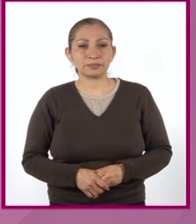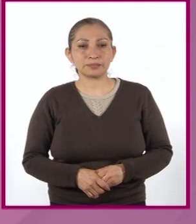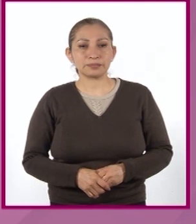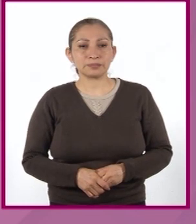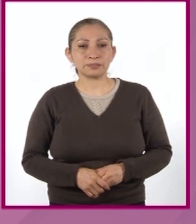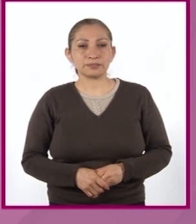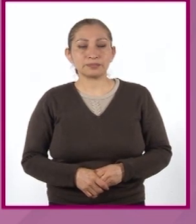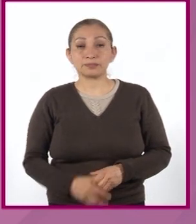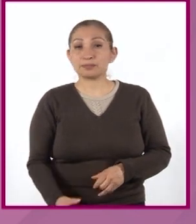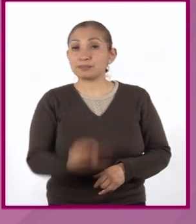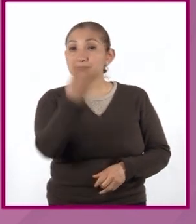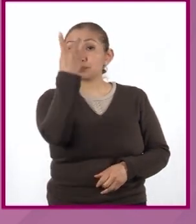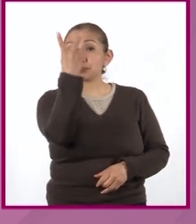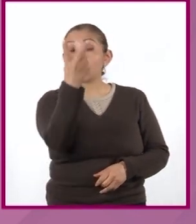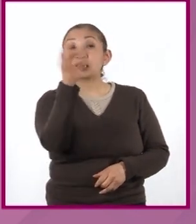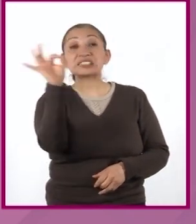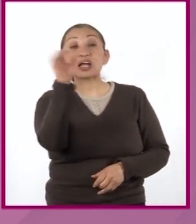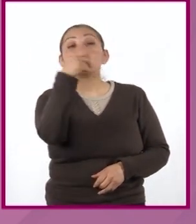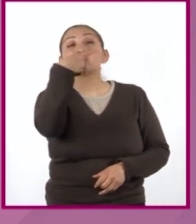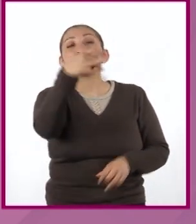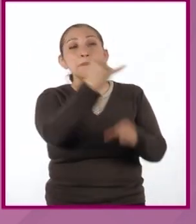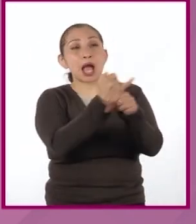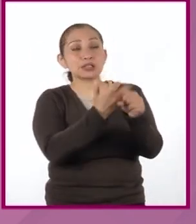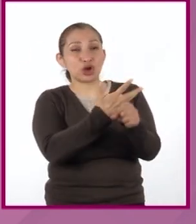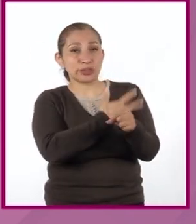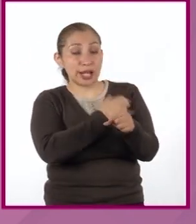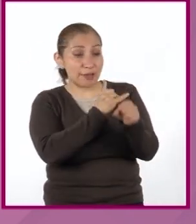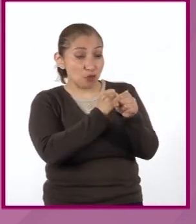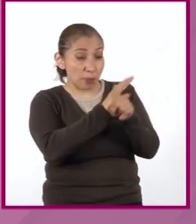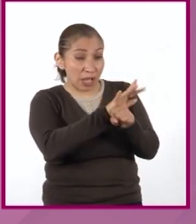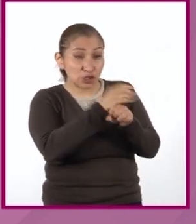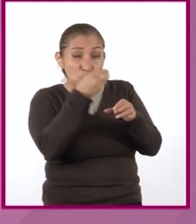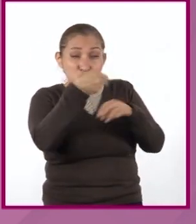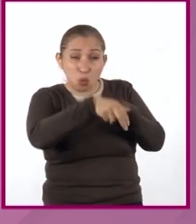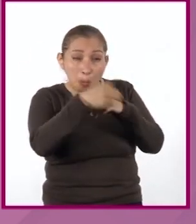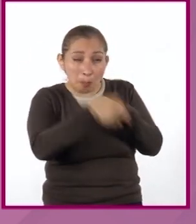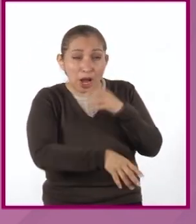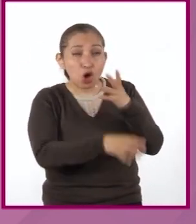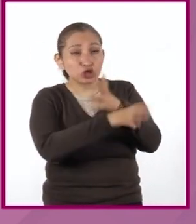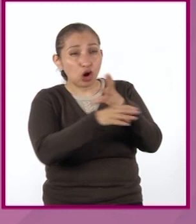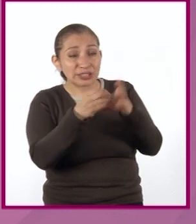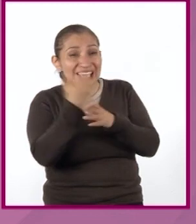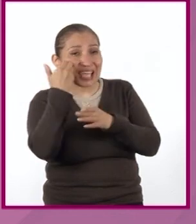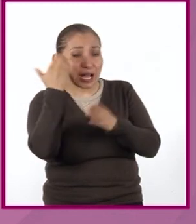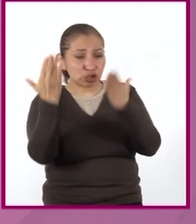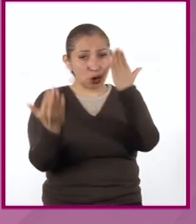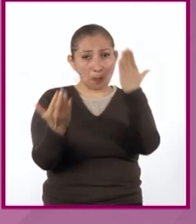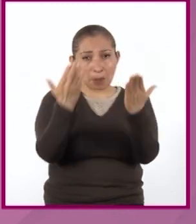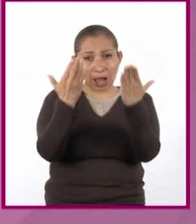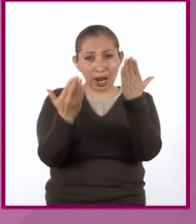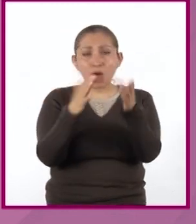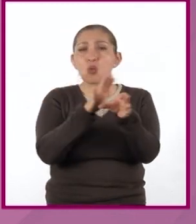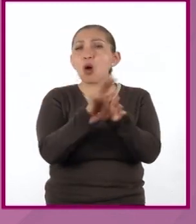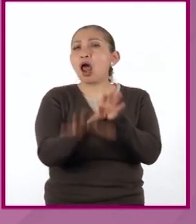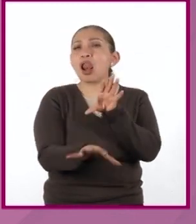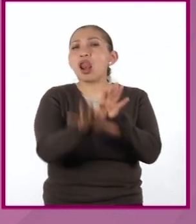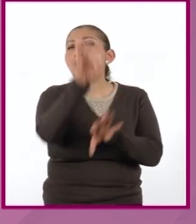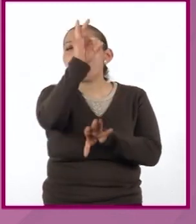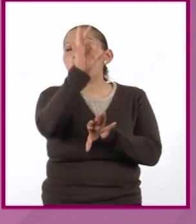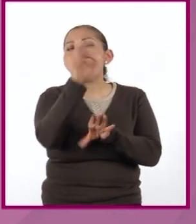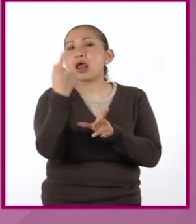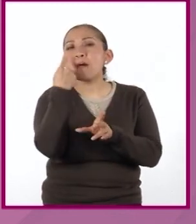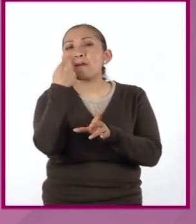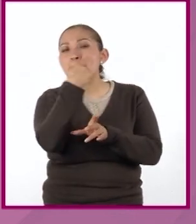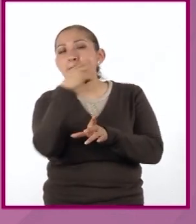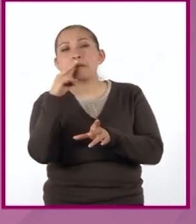2. Si su investigación presenta datos variados y desean compararlos entre ellos, ¿a qué elementos gráficos